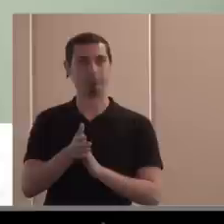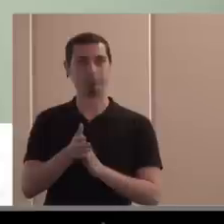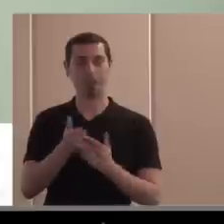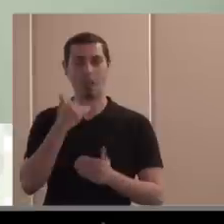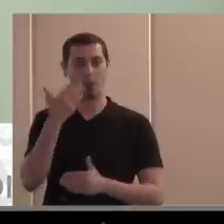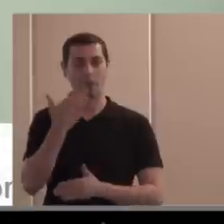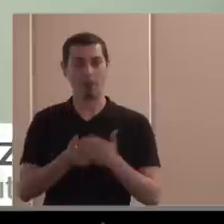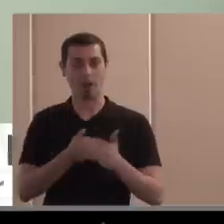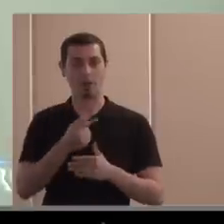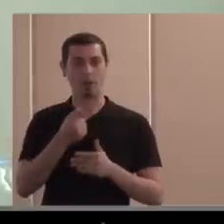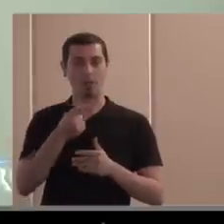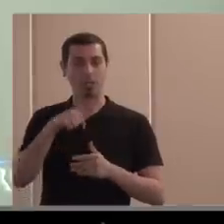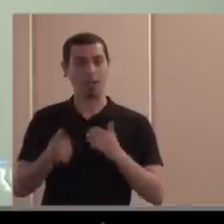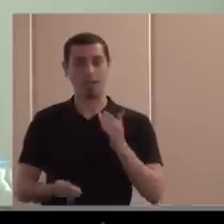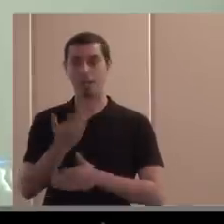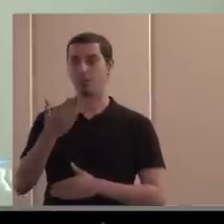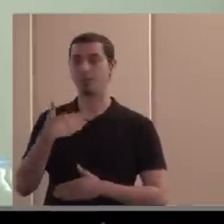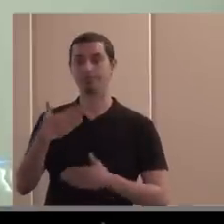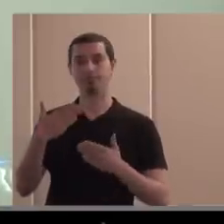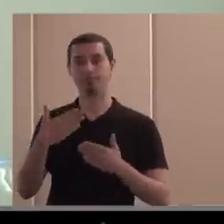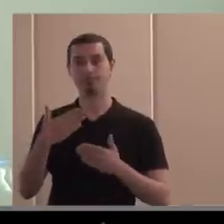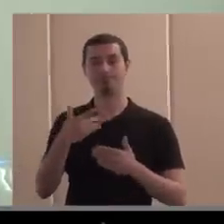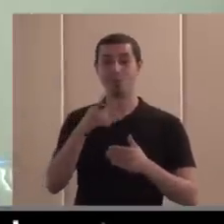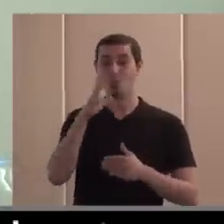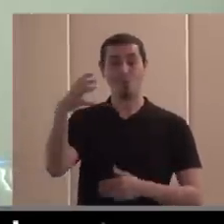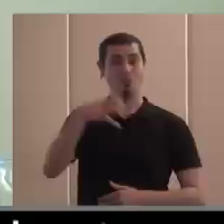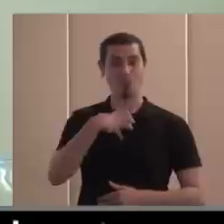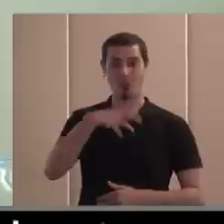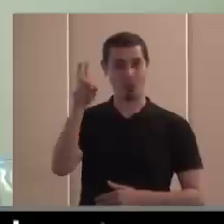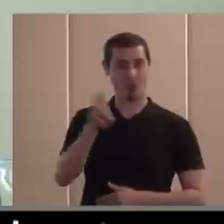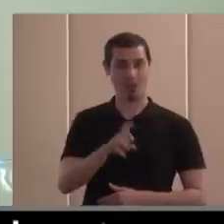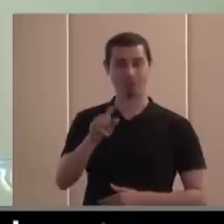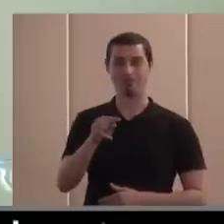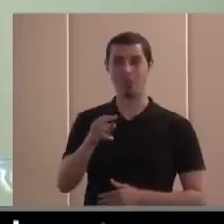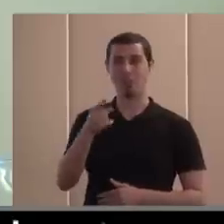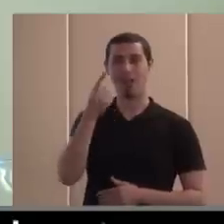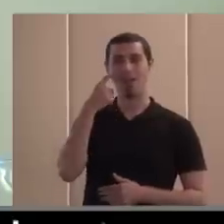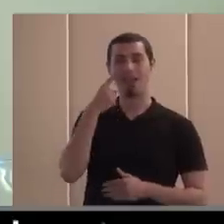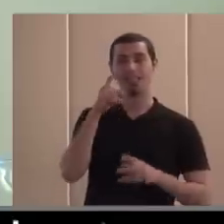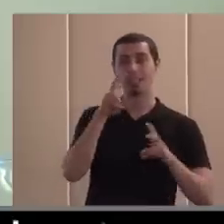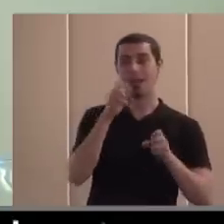Gracias por ver el